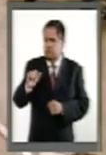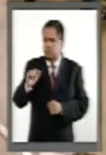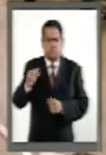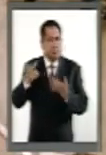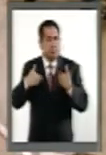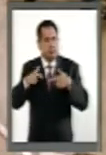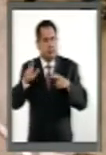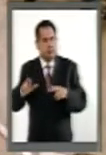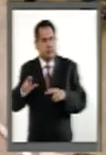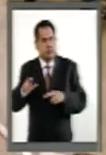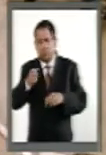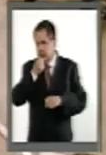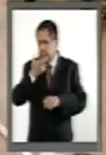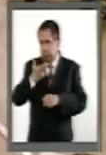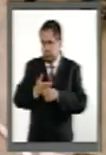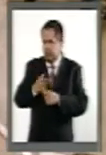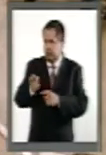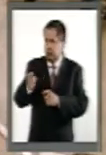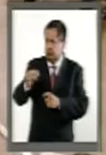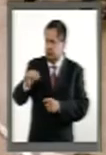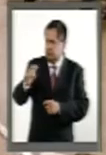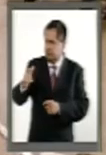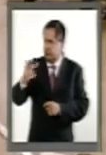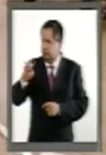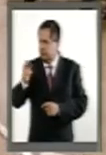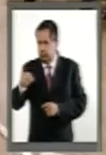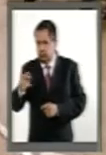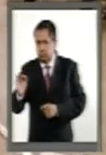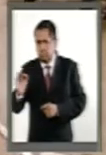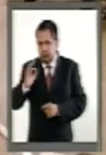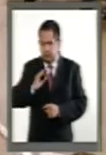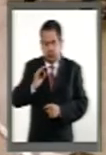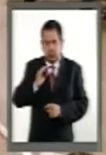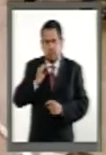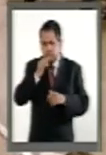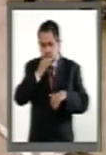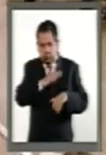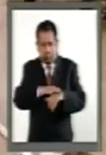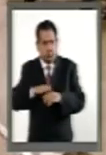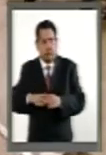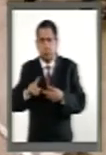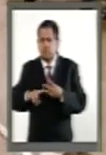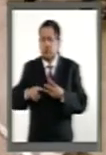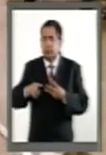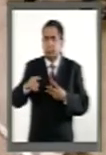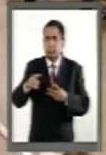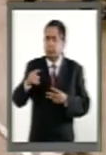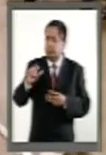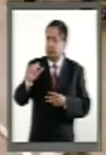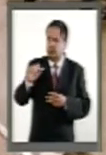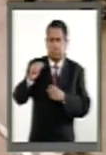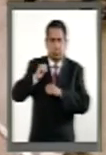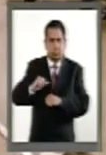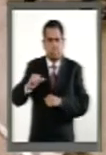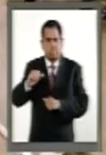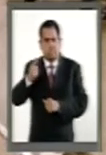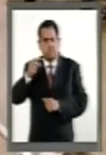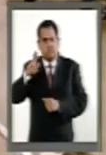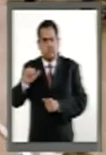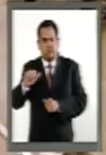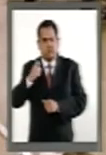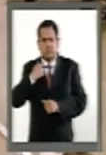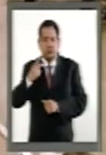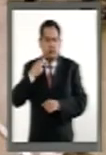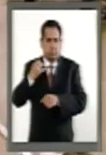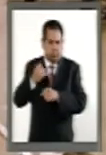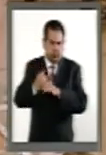del señor secretario Miguel Ángel Osorio Schoenck, a la maestra Areli Gómez González, nuestra procuradora,